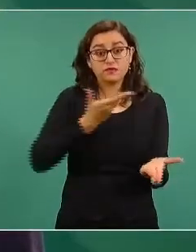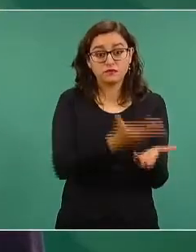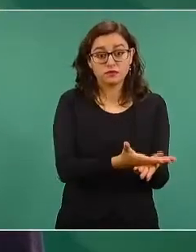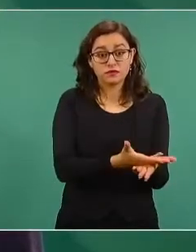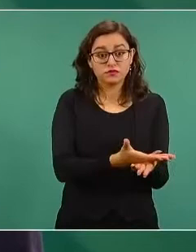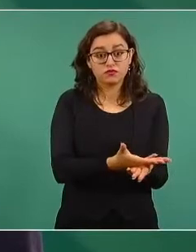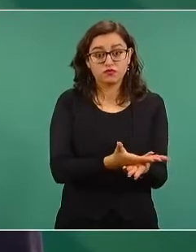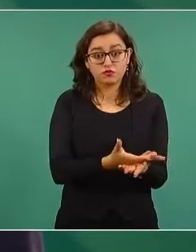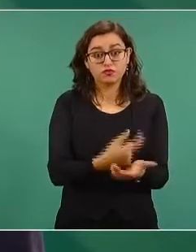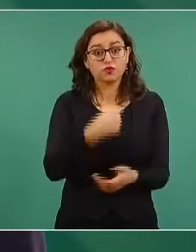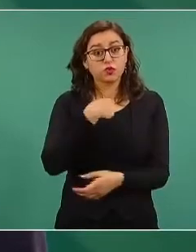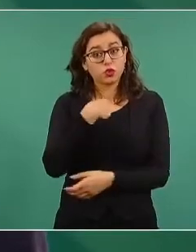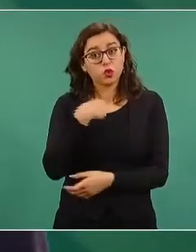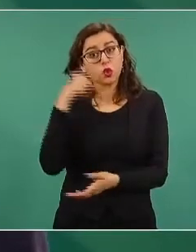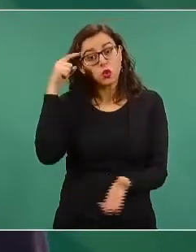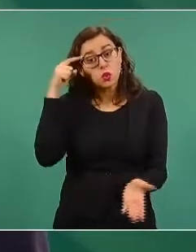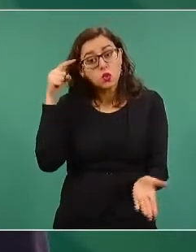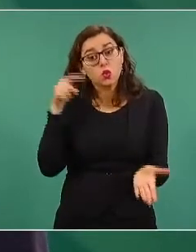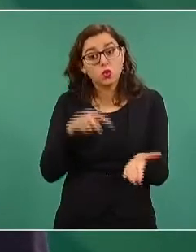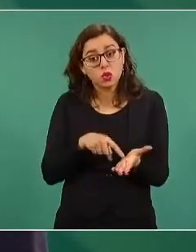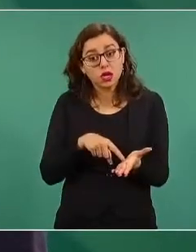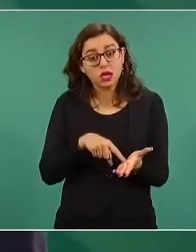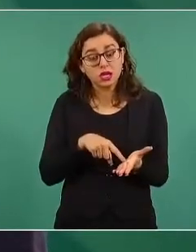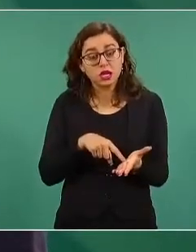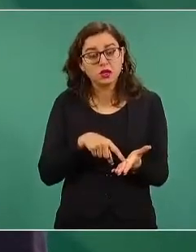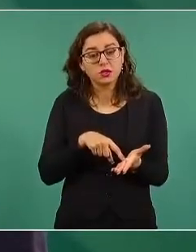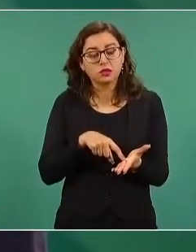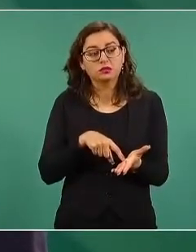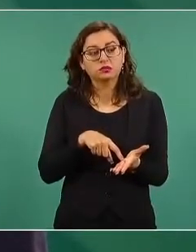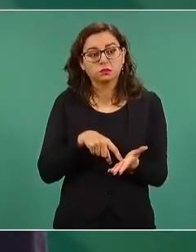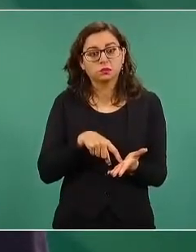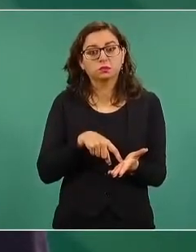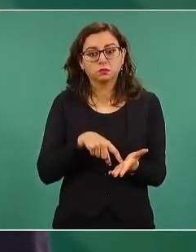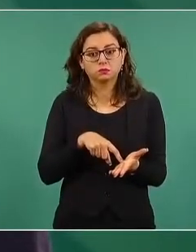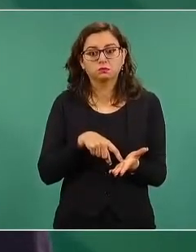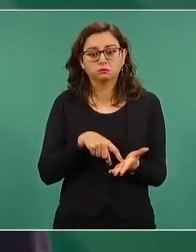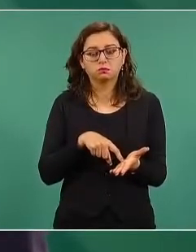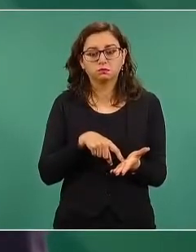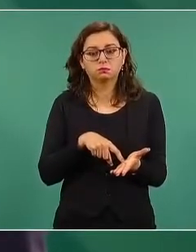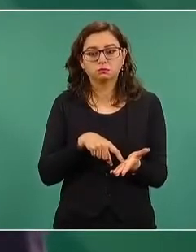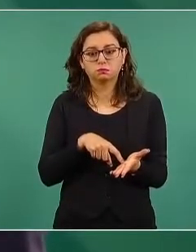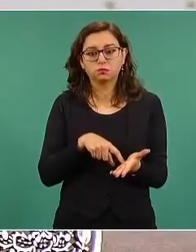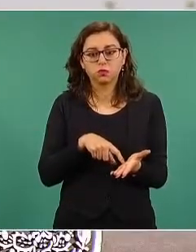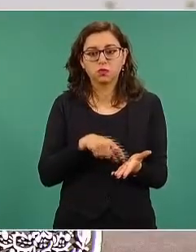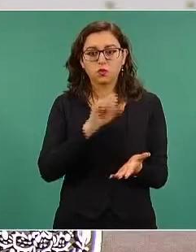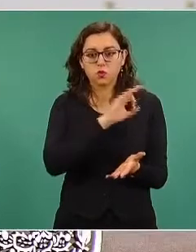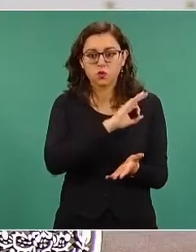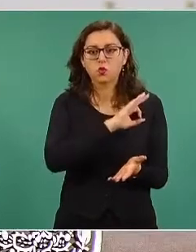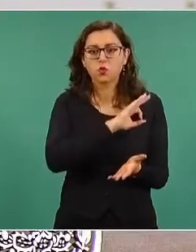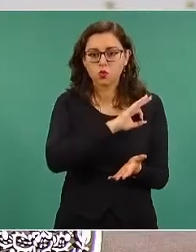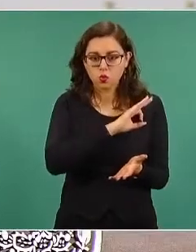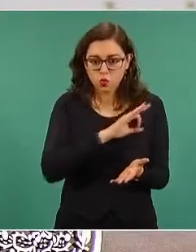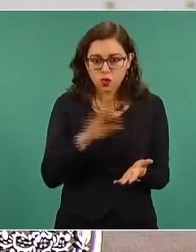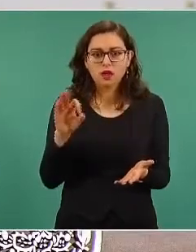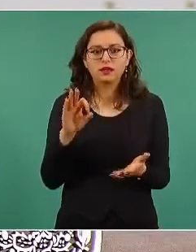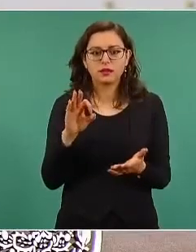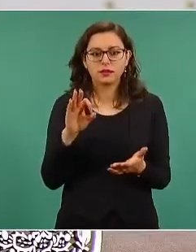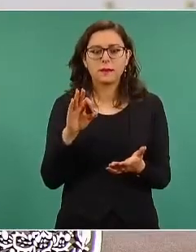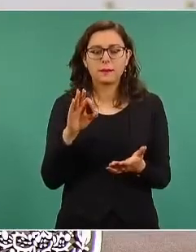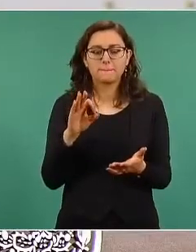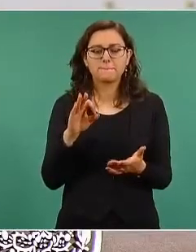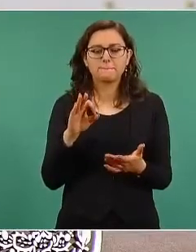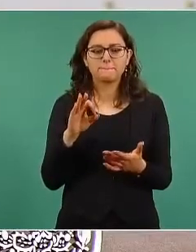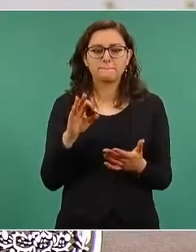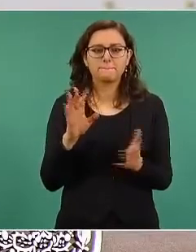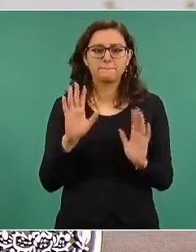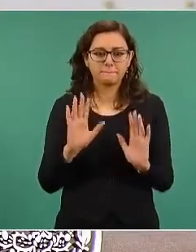va a reafirmarse el día de